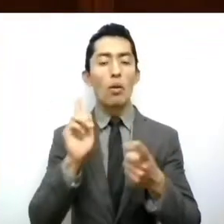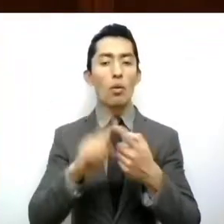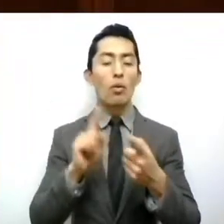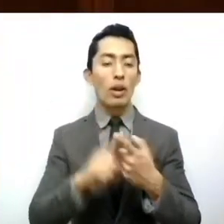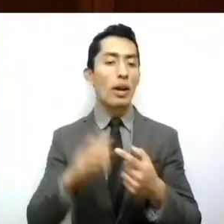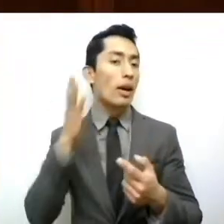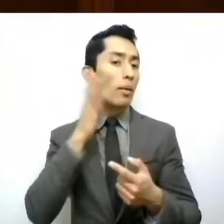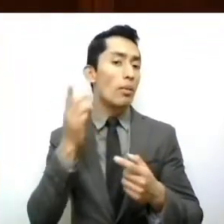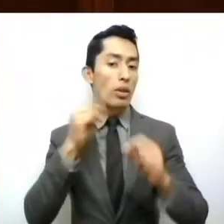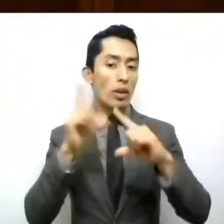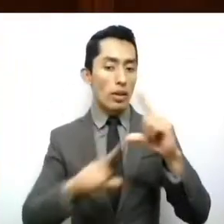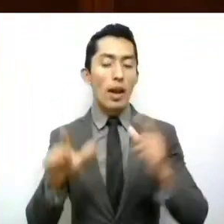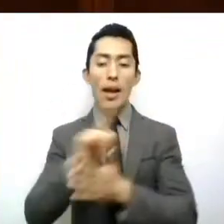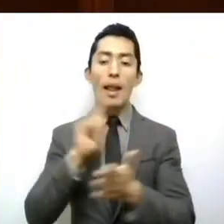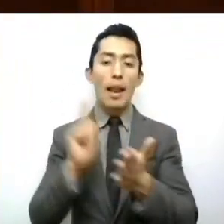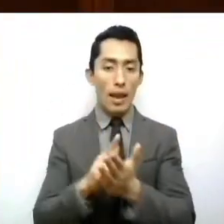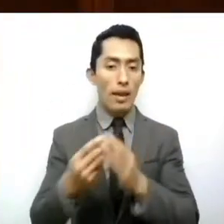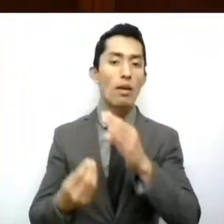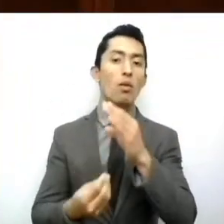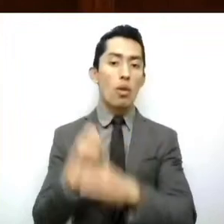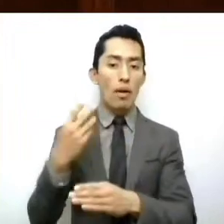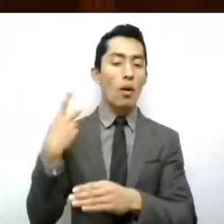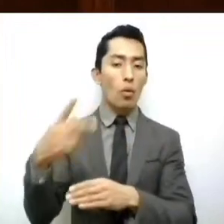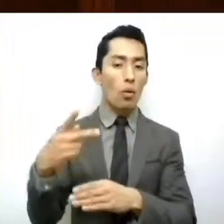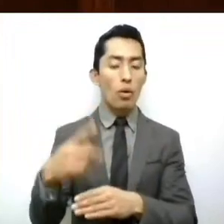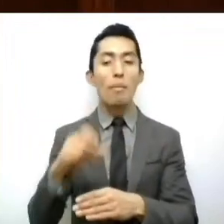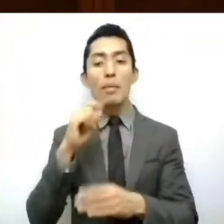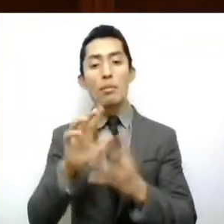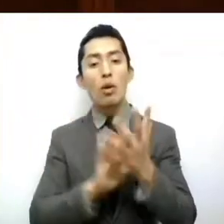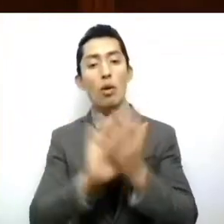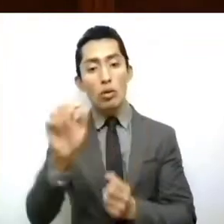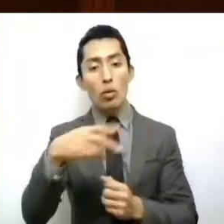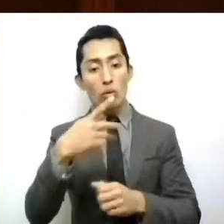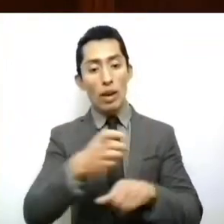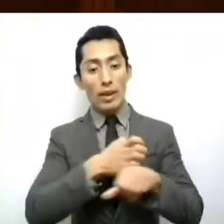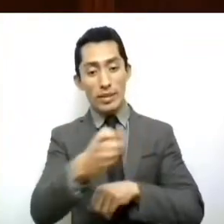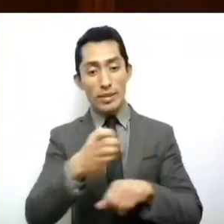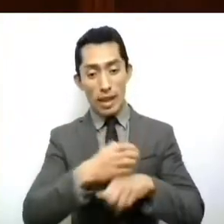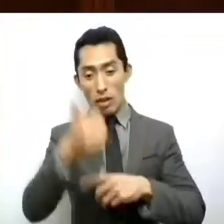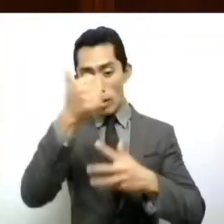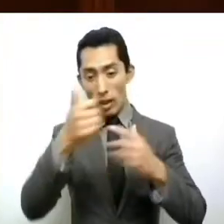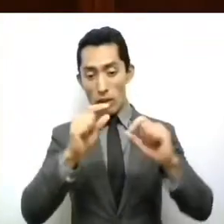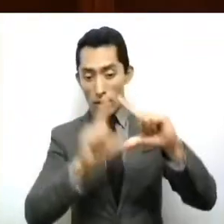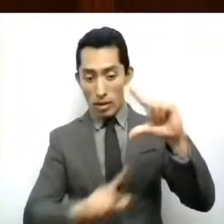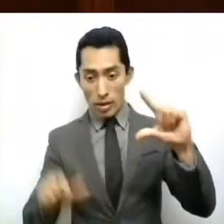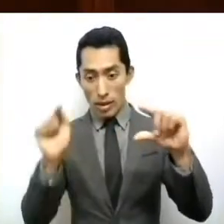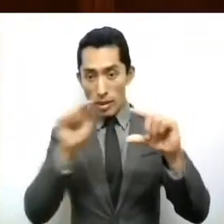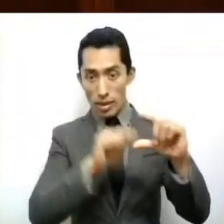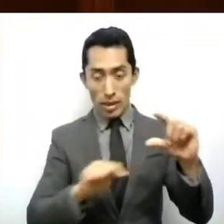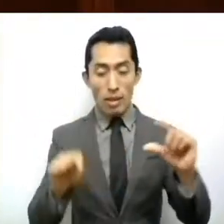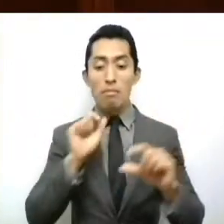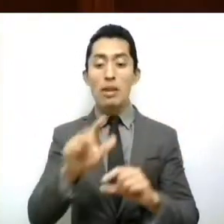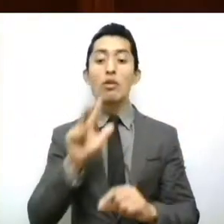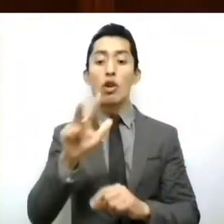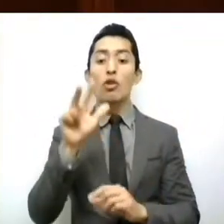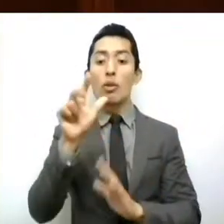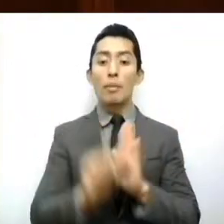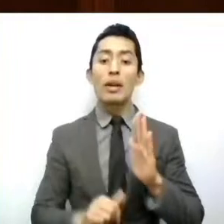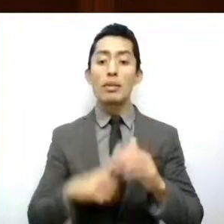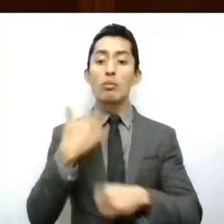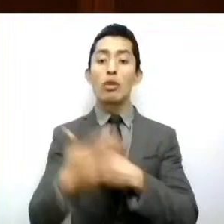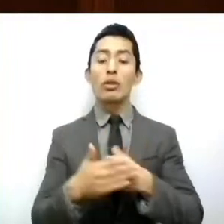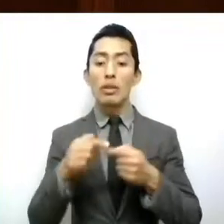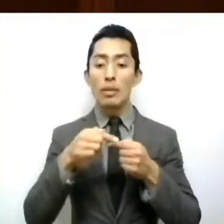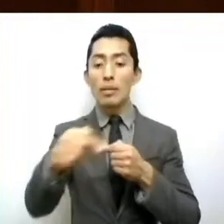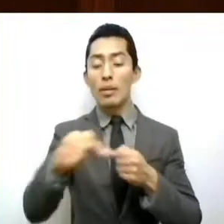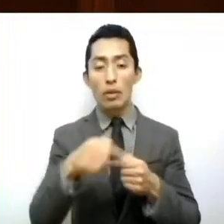la Unión expida la ley respectiva y que las constituciones de las entidades federativas, dentro de los de 18 meses siguientes a la